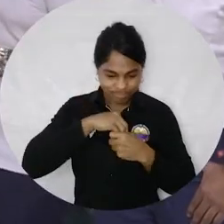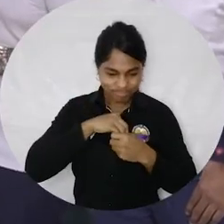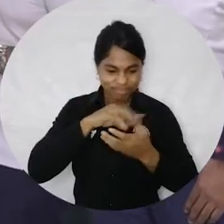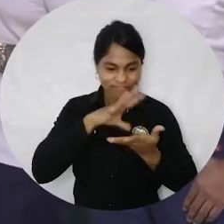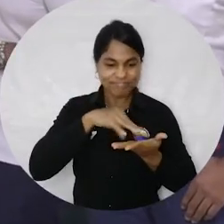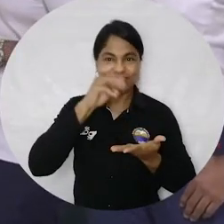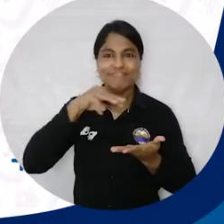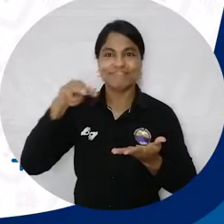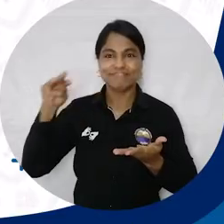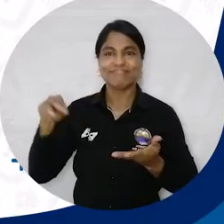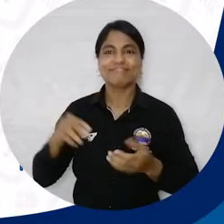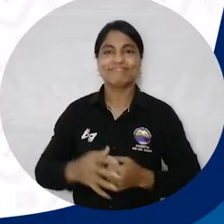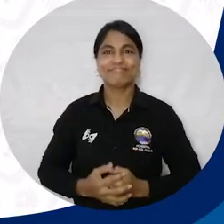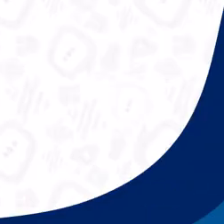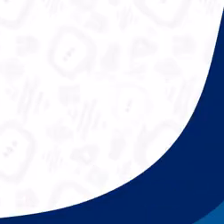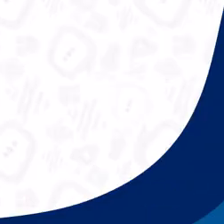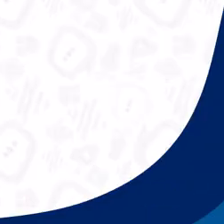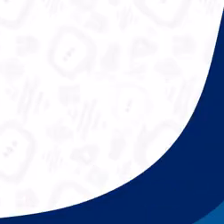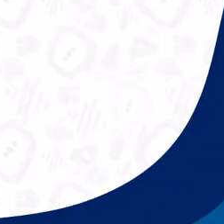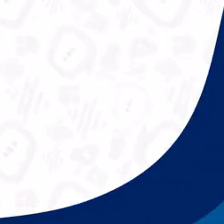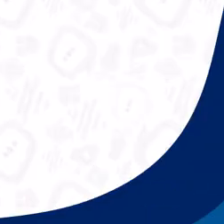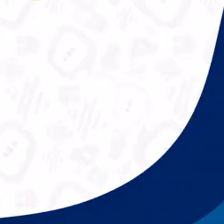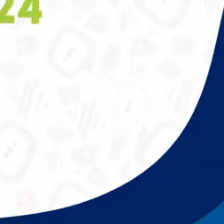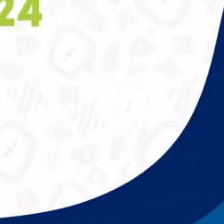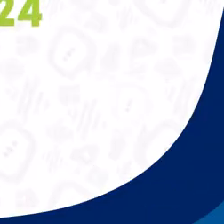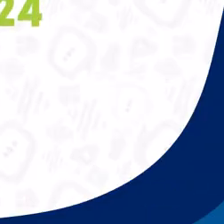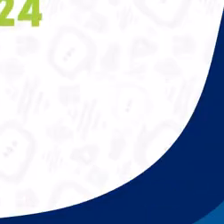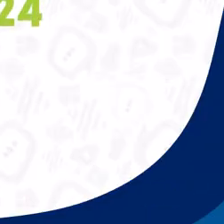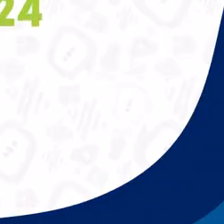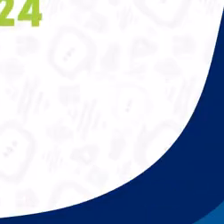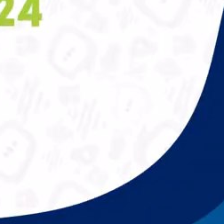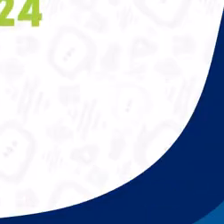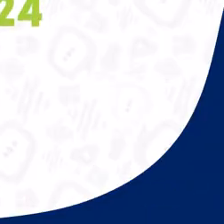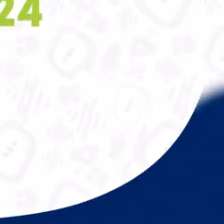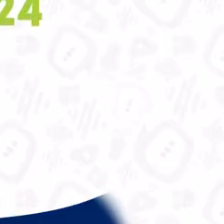conmigo. Aún más incluyente e innovadora.